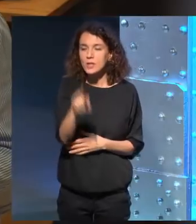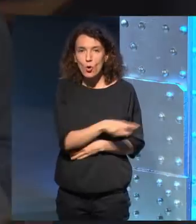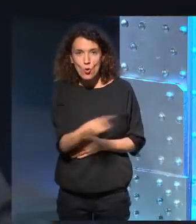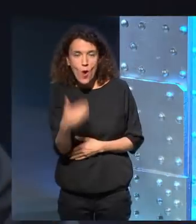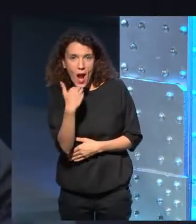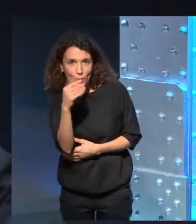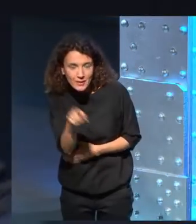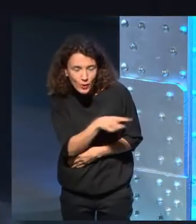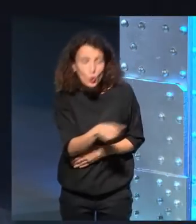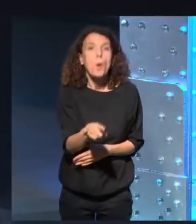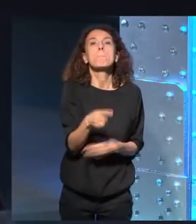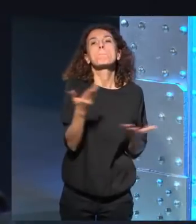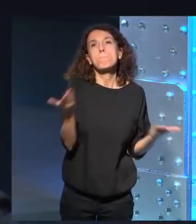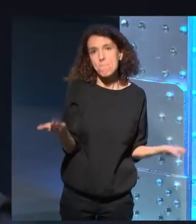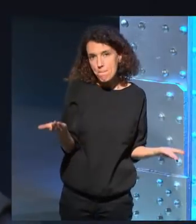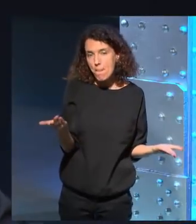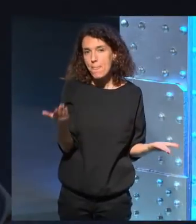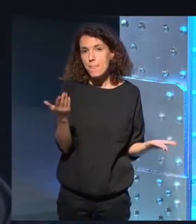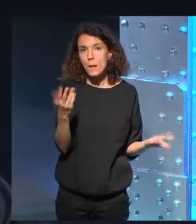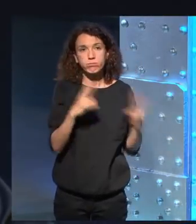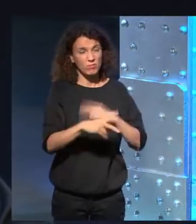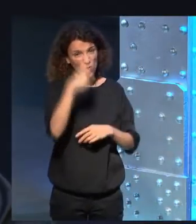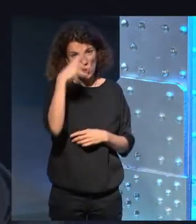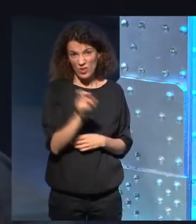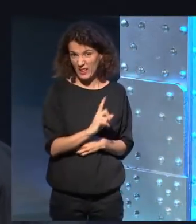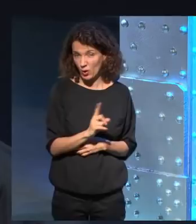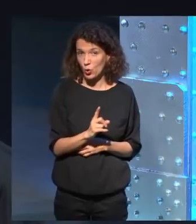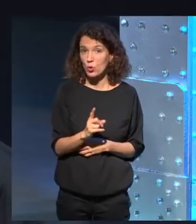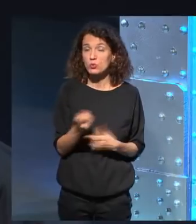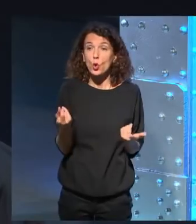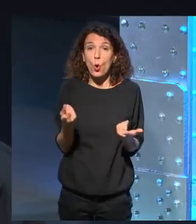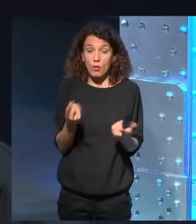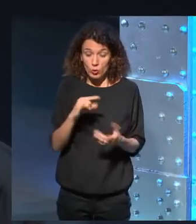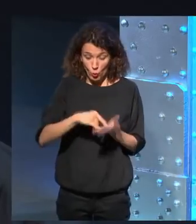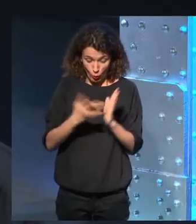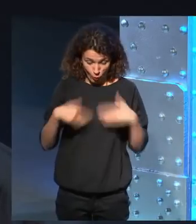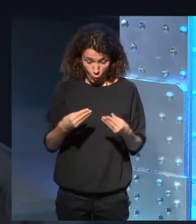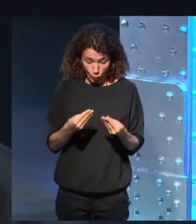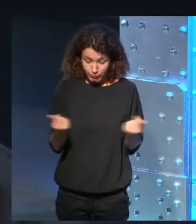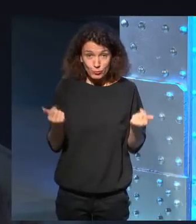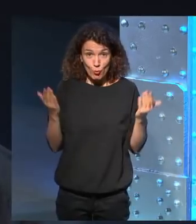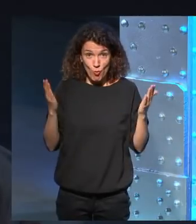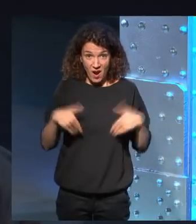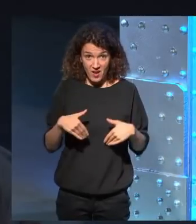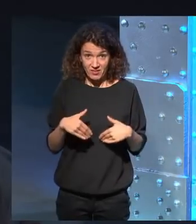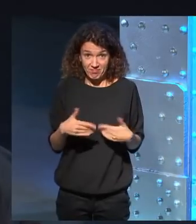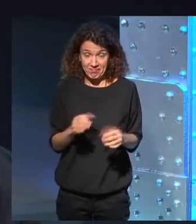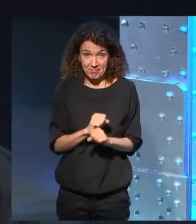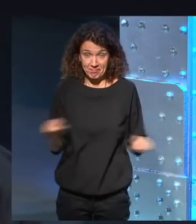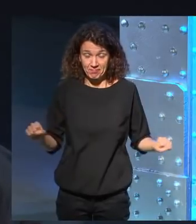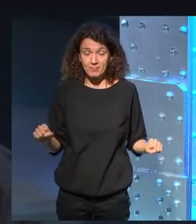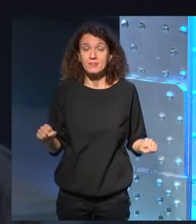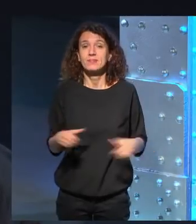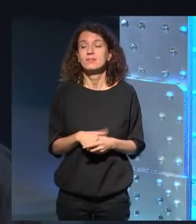bueno no no creo no creo yo ya no tengo cura ni no sé